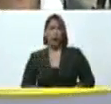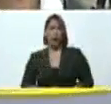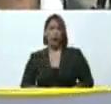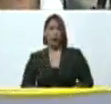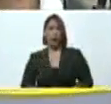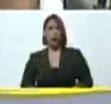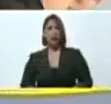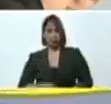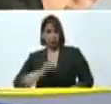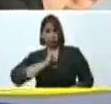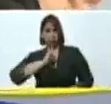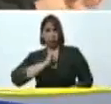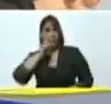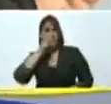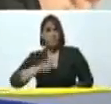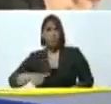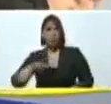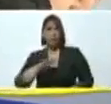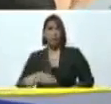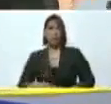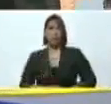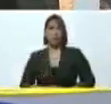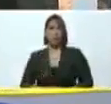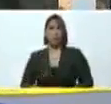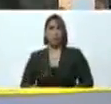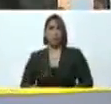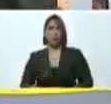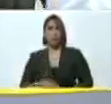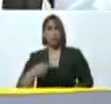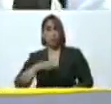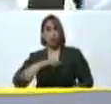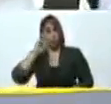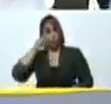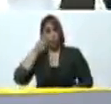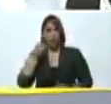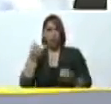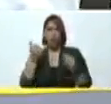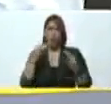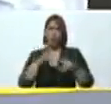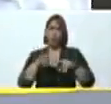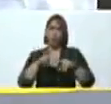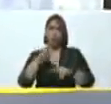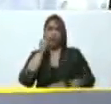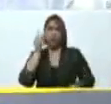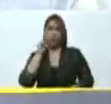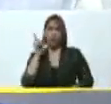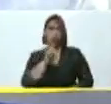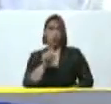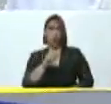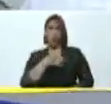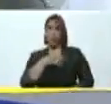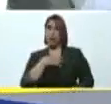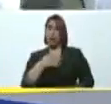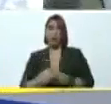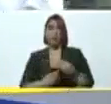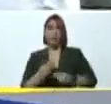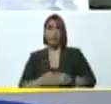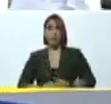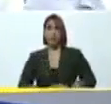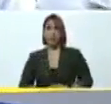pueblo. Porque hemos de recordar cuántos niños no se le pudieron hacer, presidente,